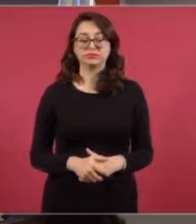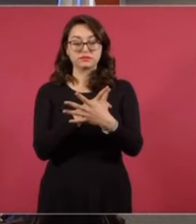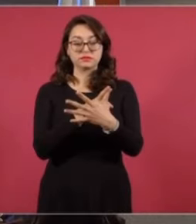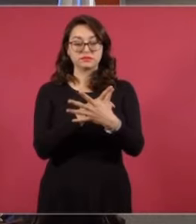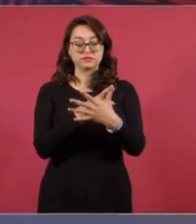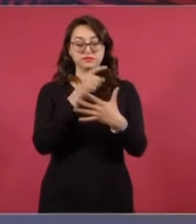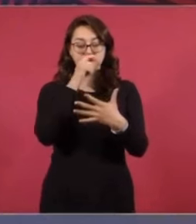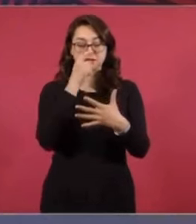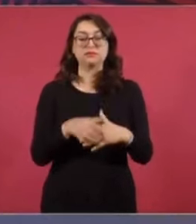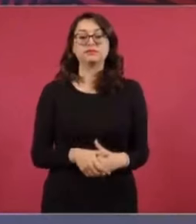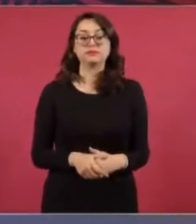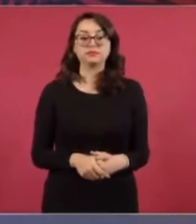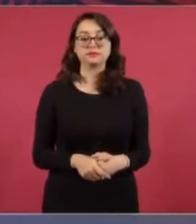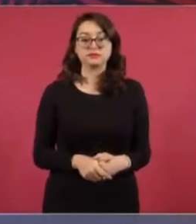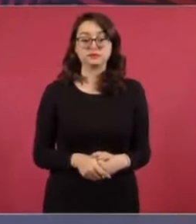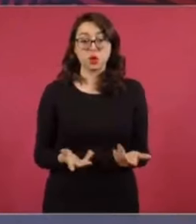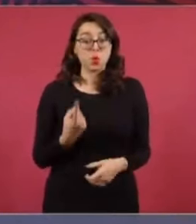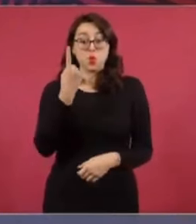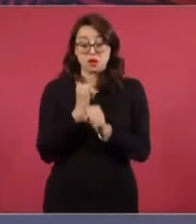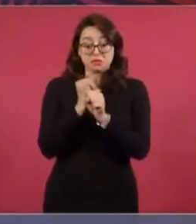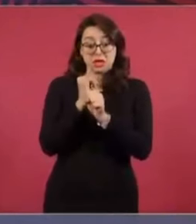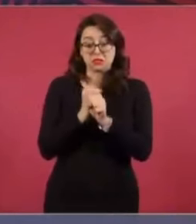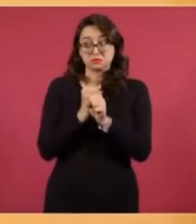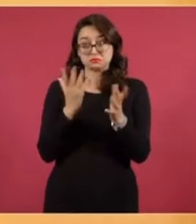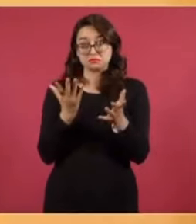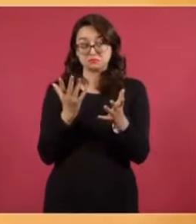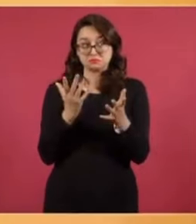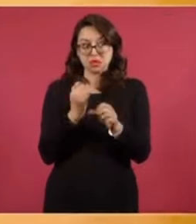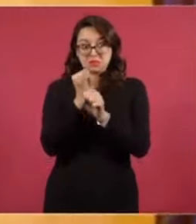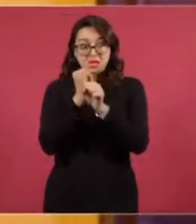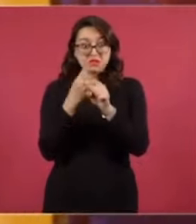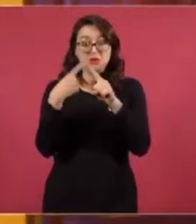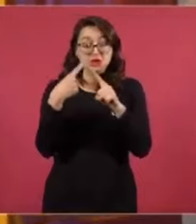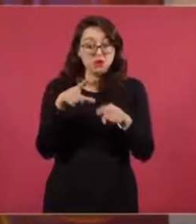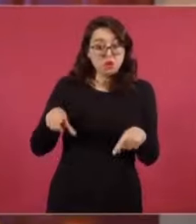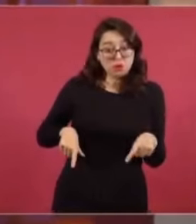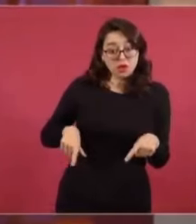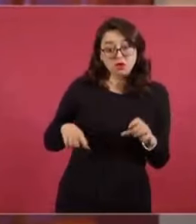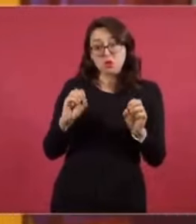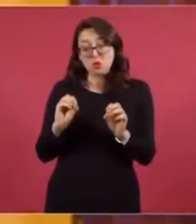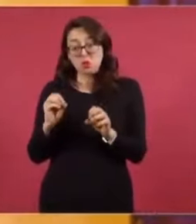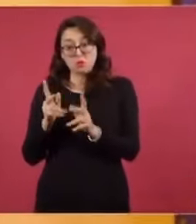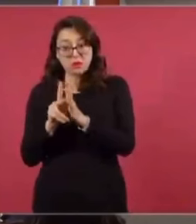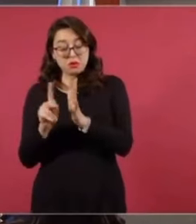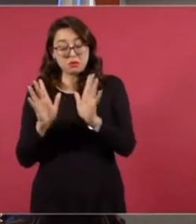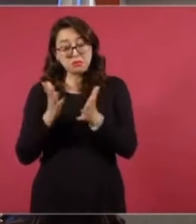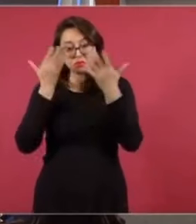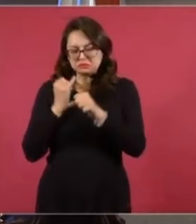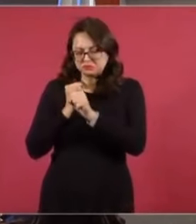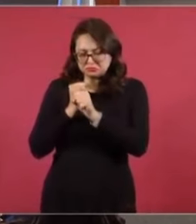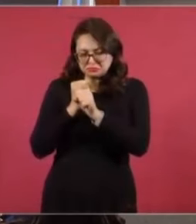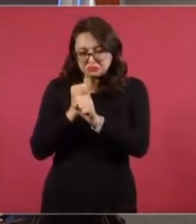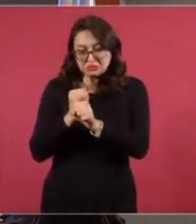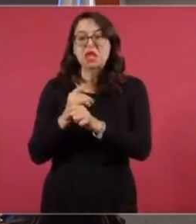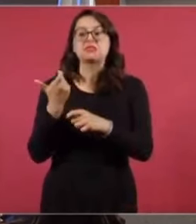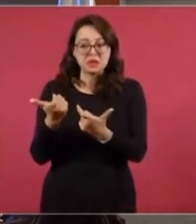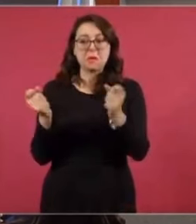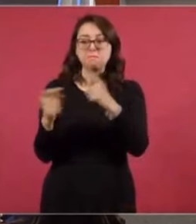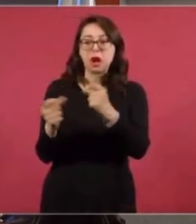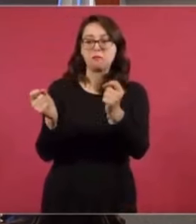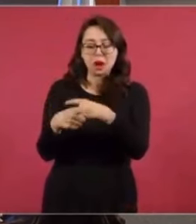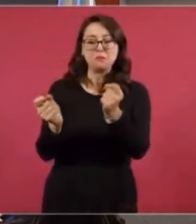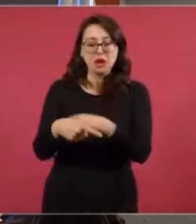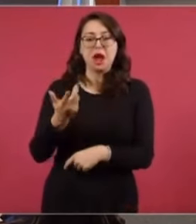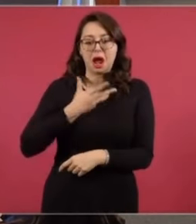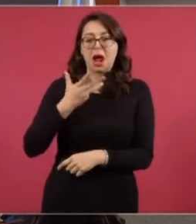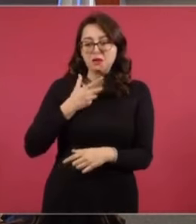Cinco, la investigación, no sé si del periódico o del gobierno, también rastreó independientemente pagos de miembros del crimen organizado a intermediarios del presidente. Al